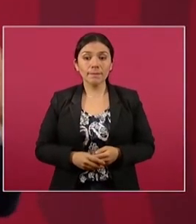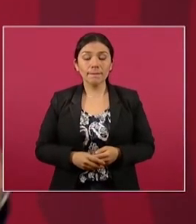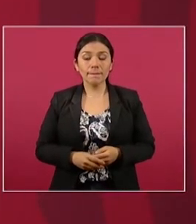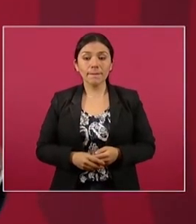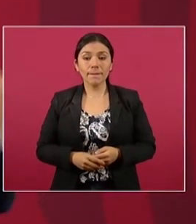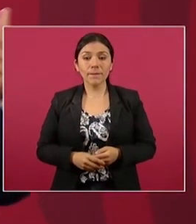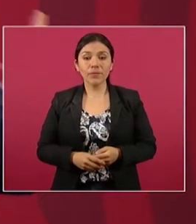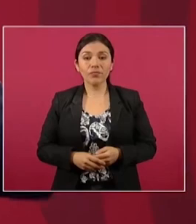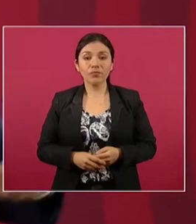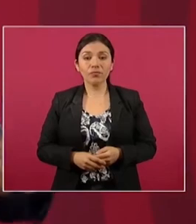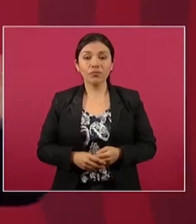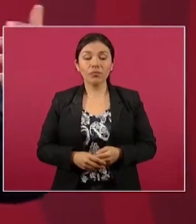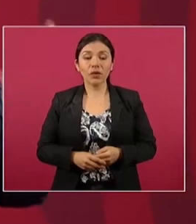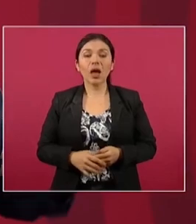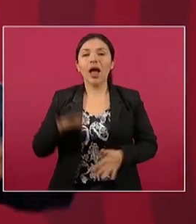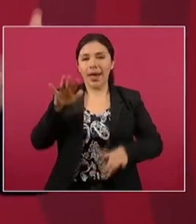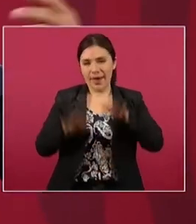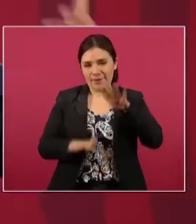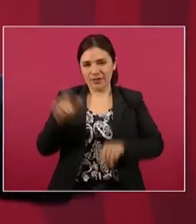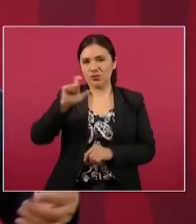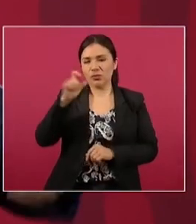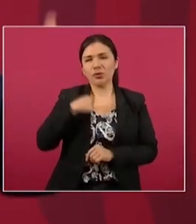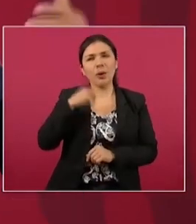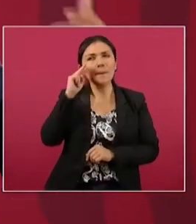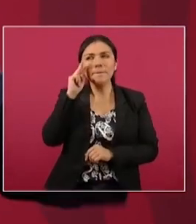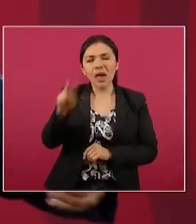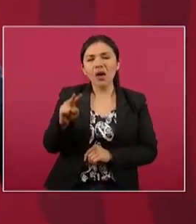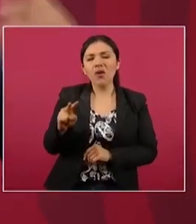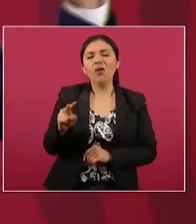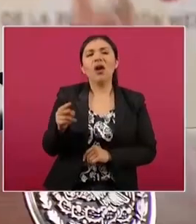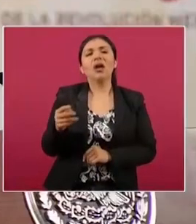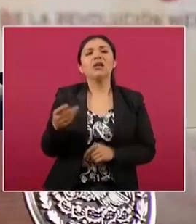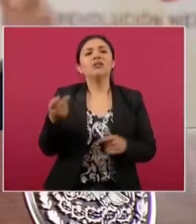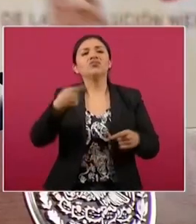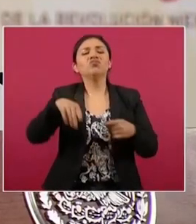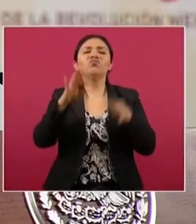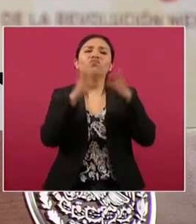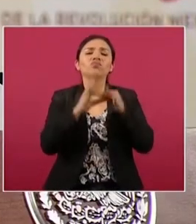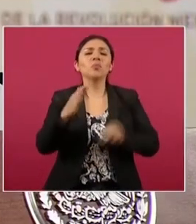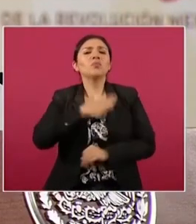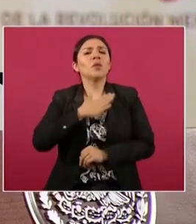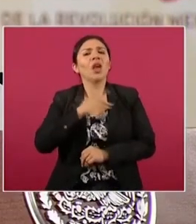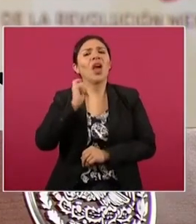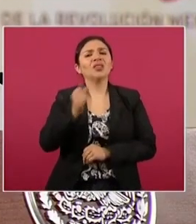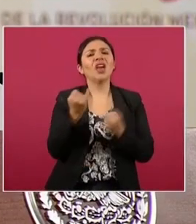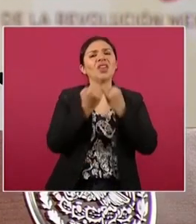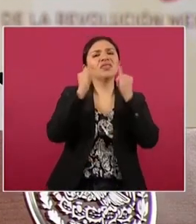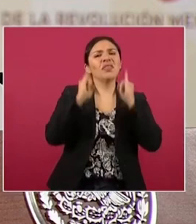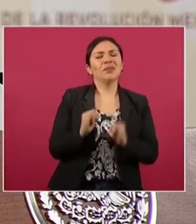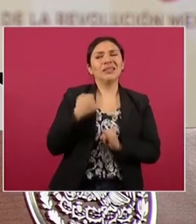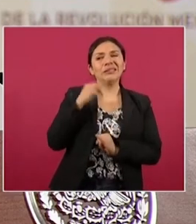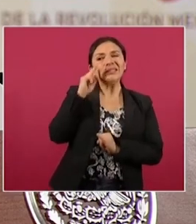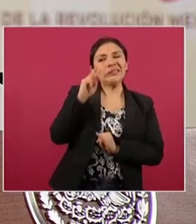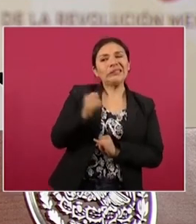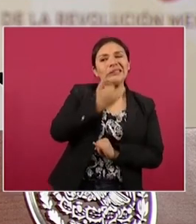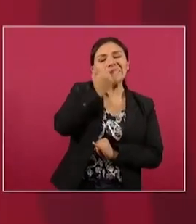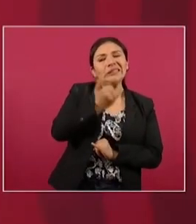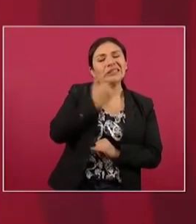Cuando veo que hablan de que son independientes, me dan desconfianza.